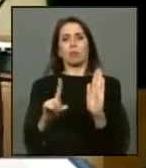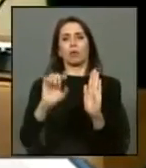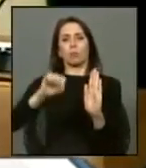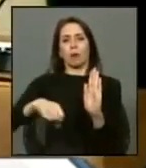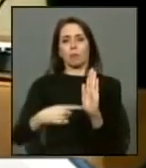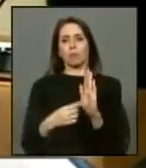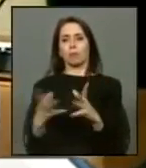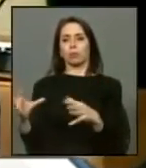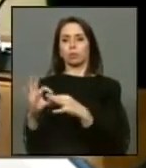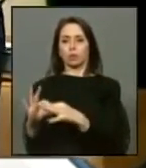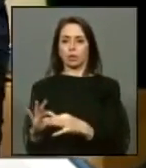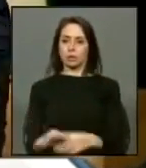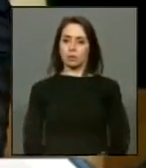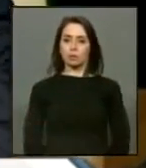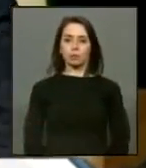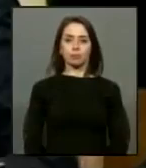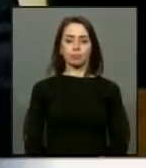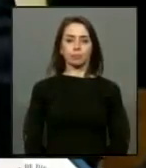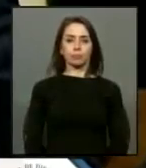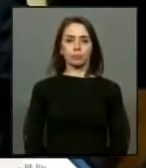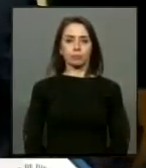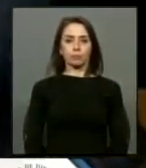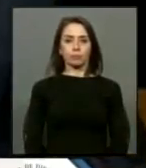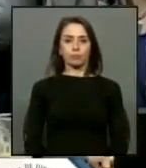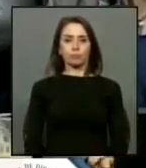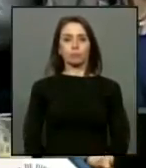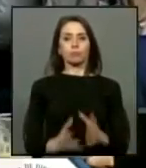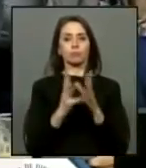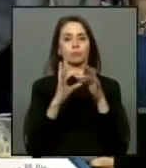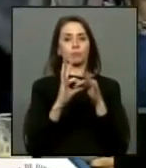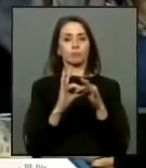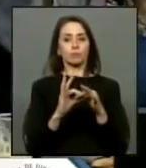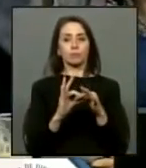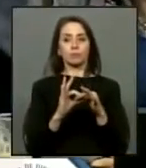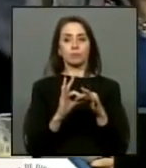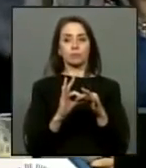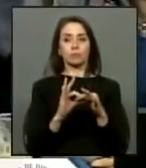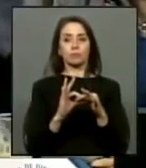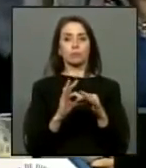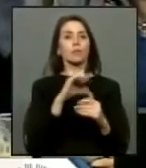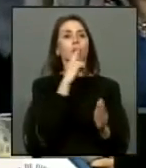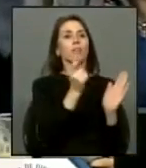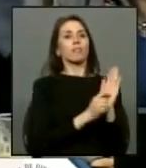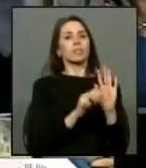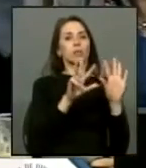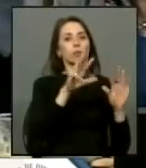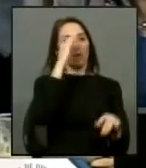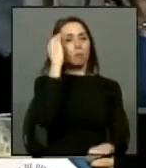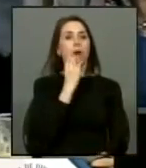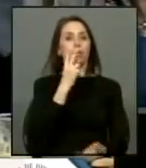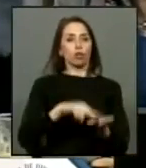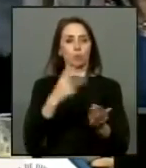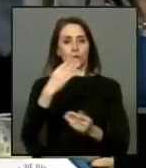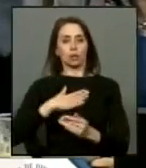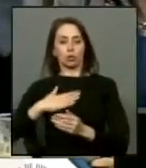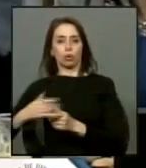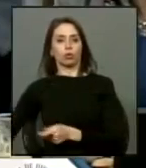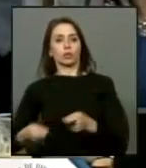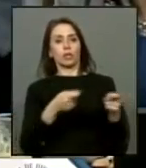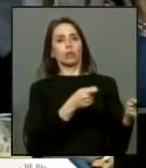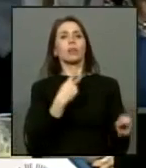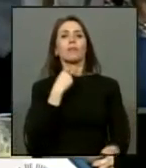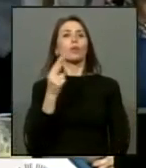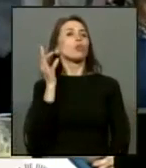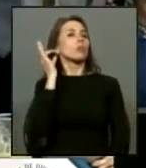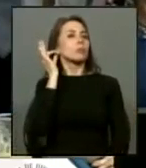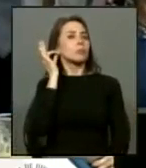presidente muchas gracias muchas gracias quiero saludar de fecha 9 de mayo 2013 diputado yo se lo entrego después el